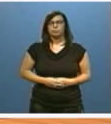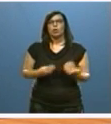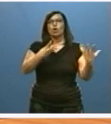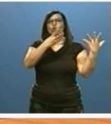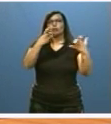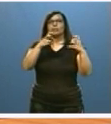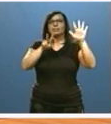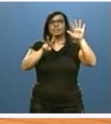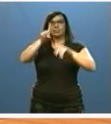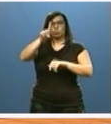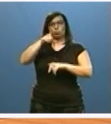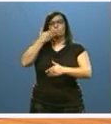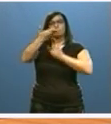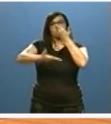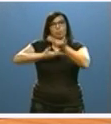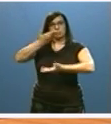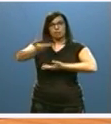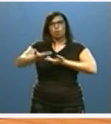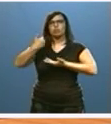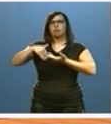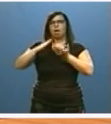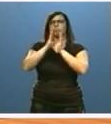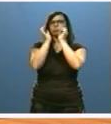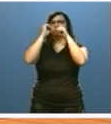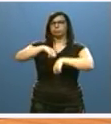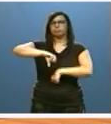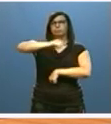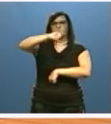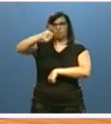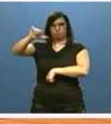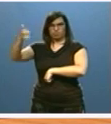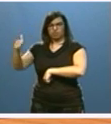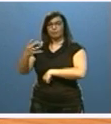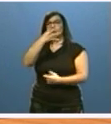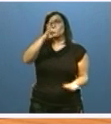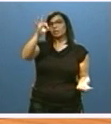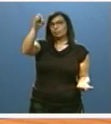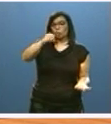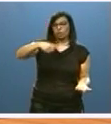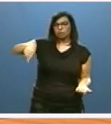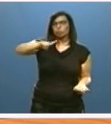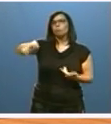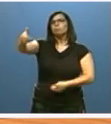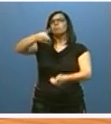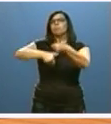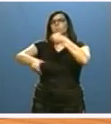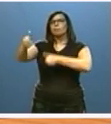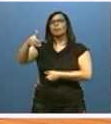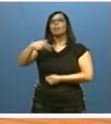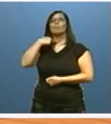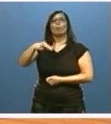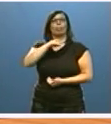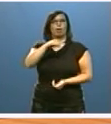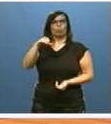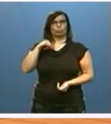871 de esas solicitudes han sido ya aprobadas. Más del 40% de ellas son solicitudes de autónomos.